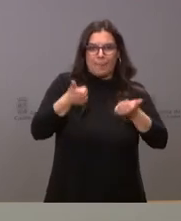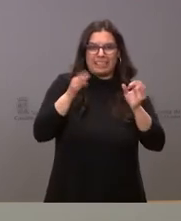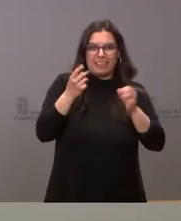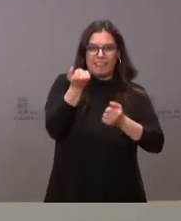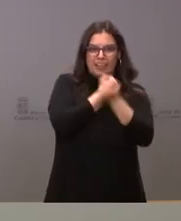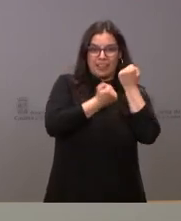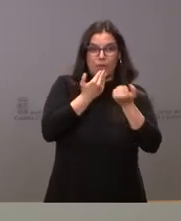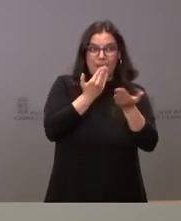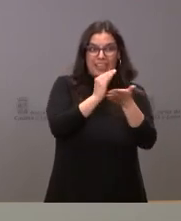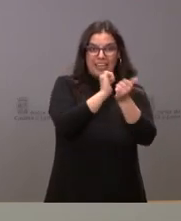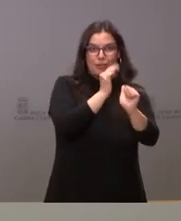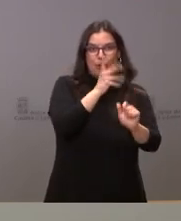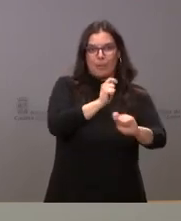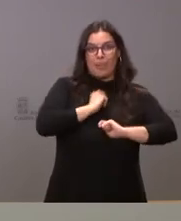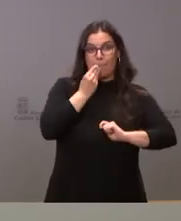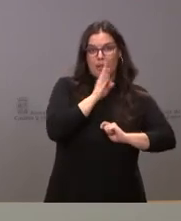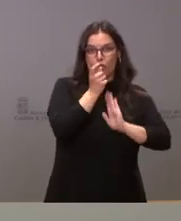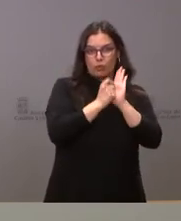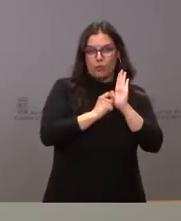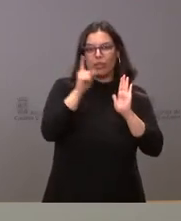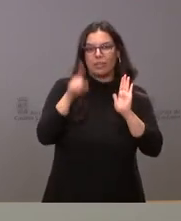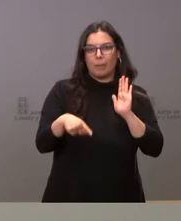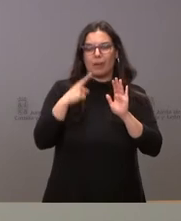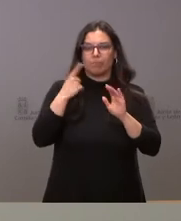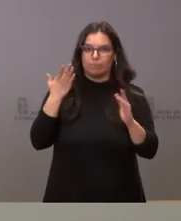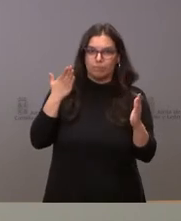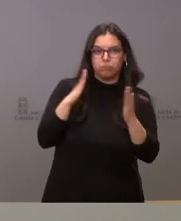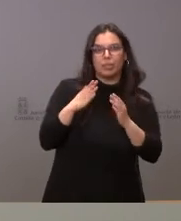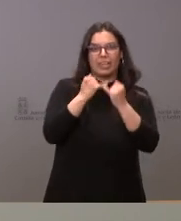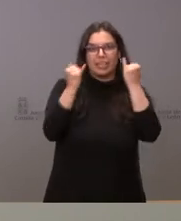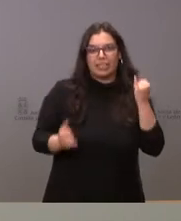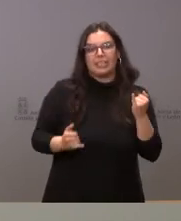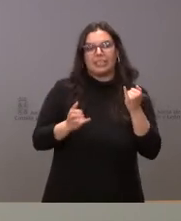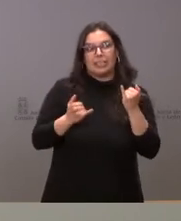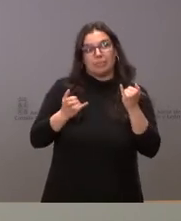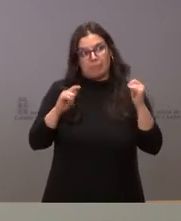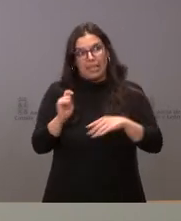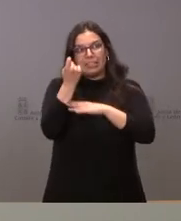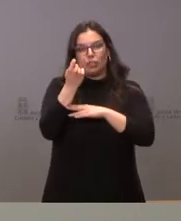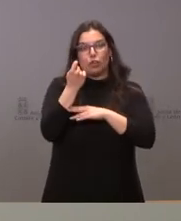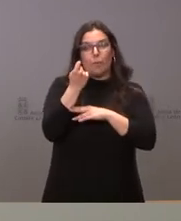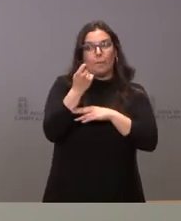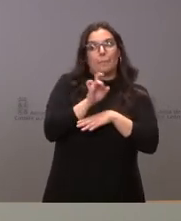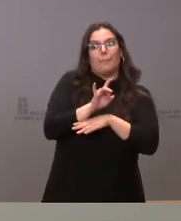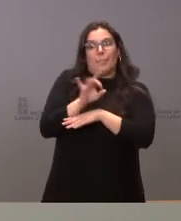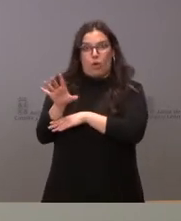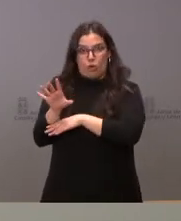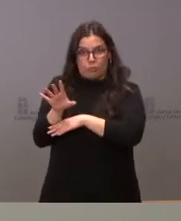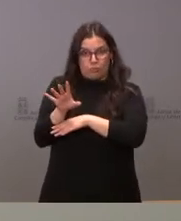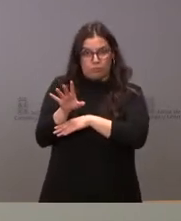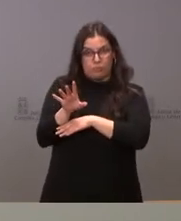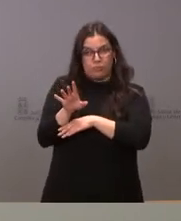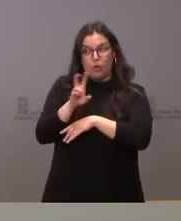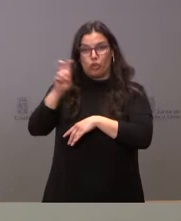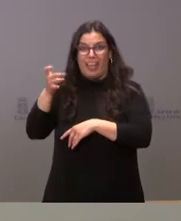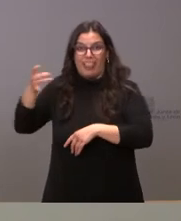crédito en mejores condiciones y, en definitiva, abordar circunstancias de crisis con mejores probabilidades de éxito que otras comunidades autónomas más